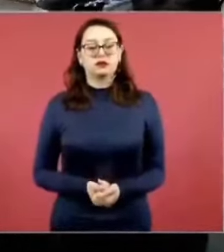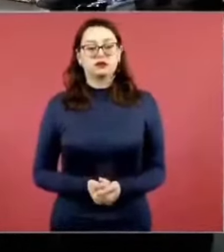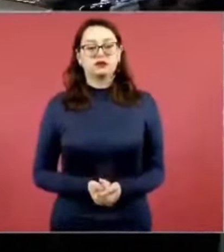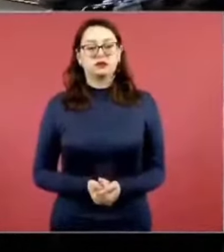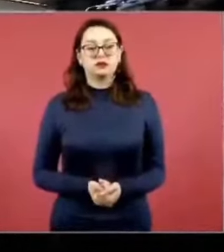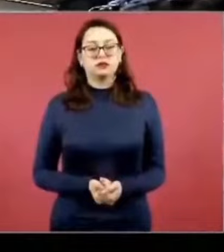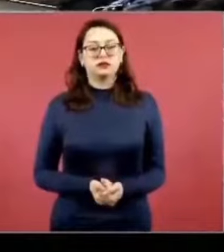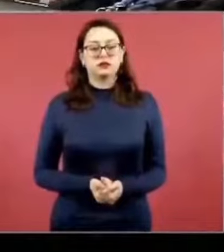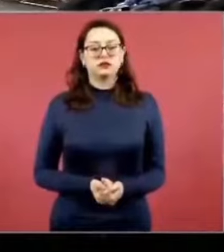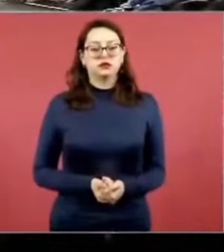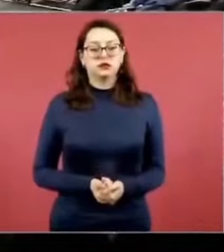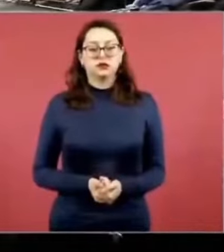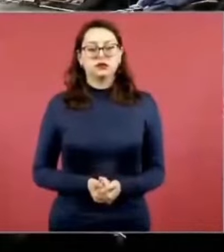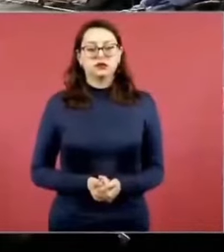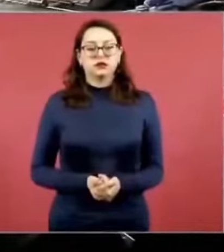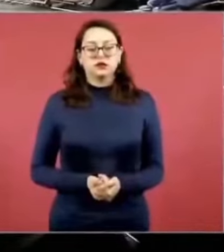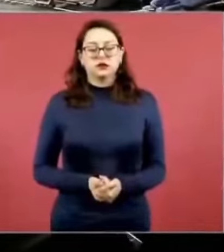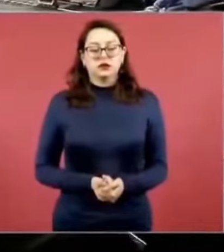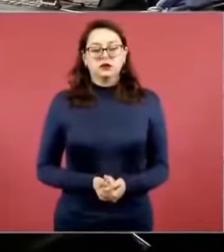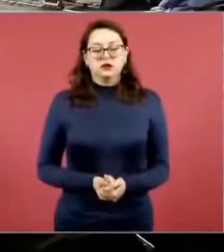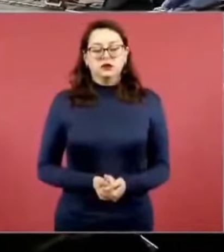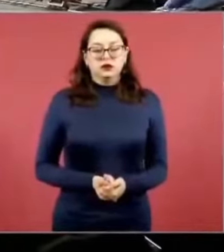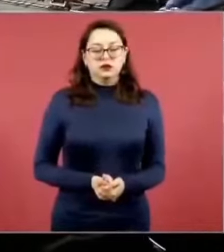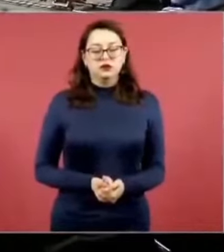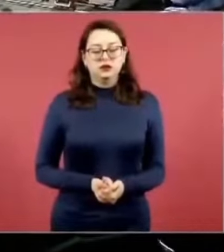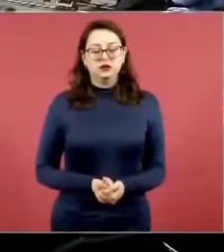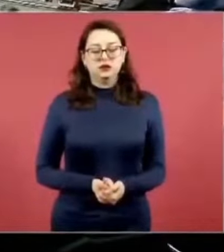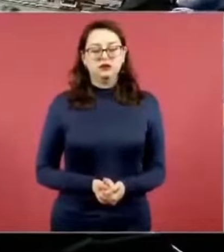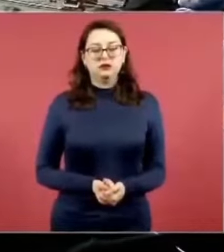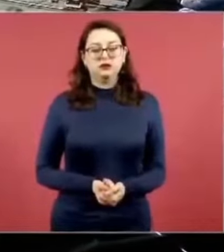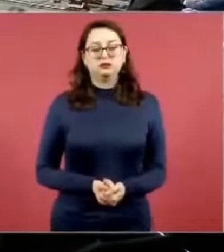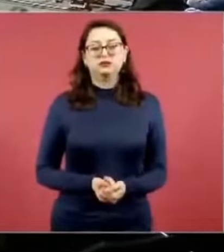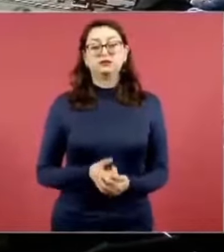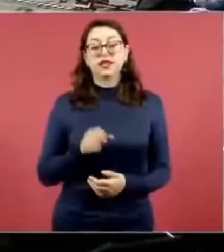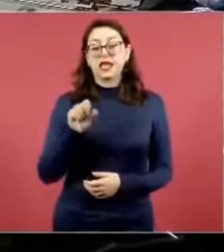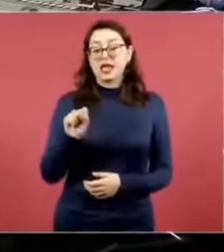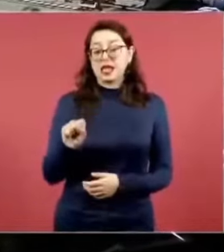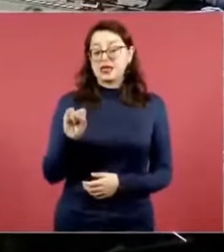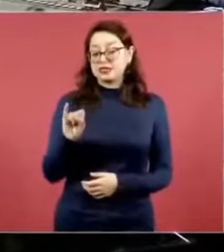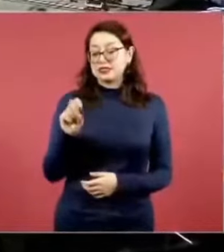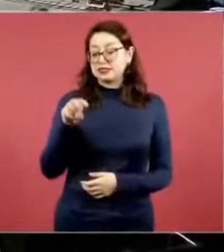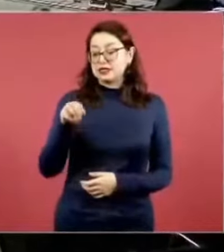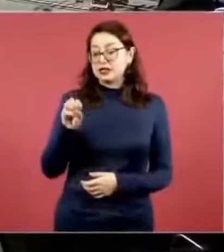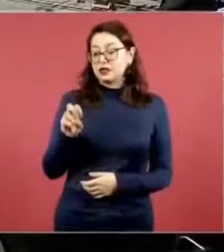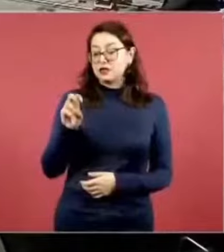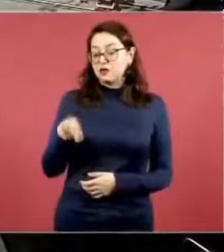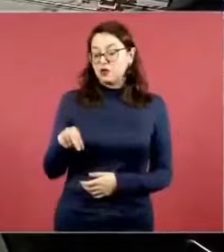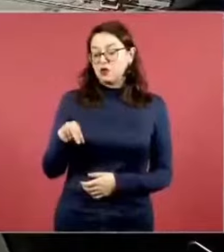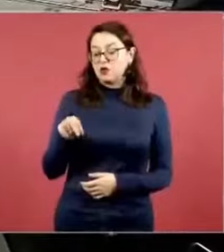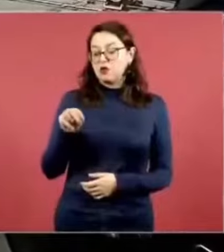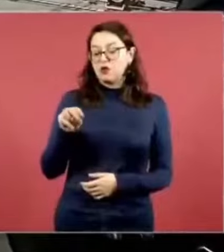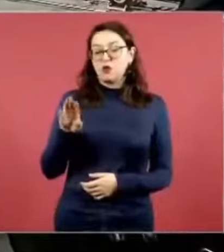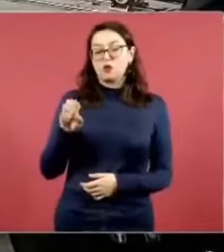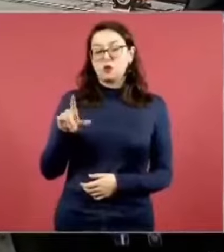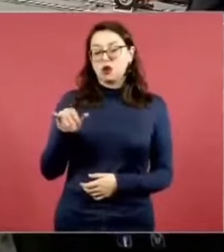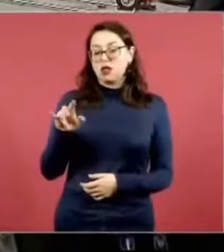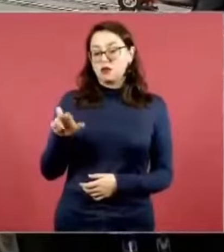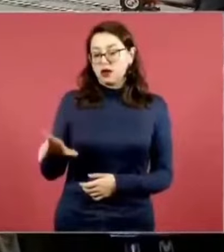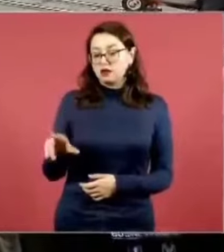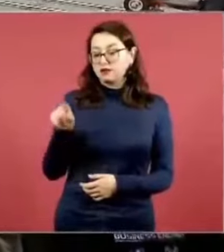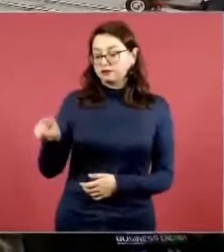estaba el libertador Simón Bolívar en medio de gran desolación